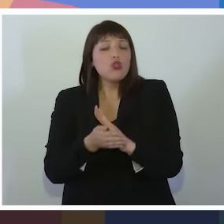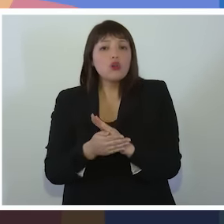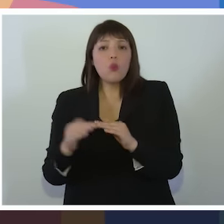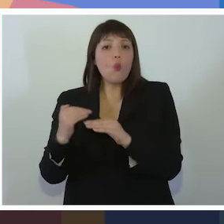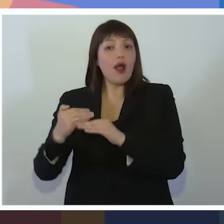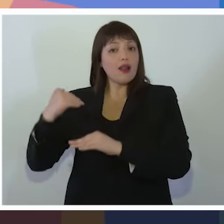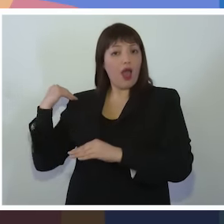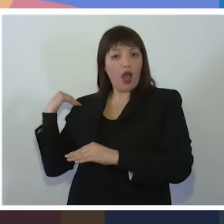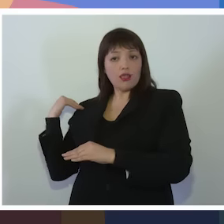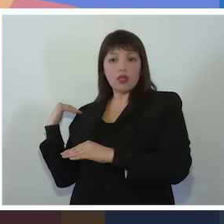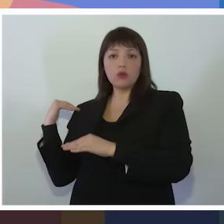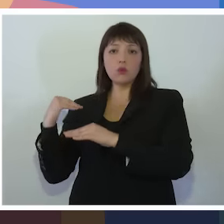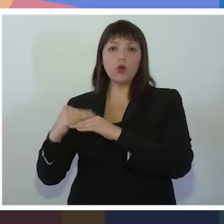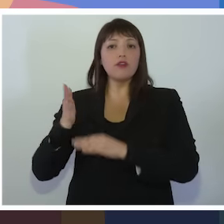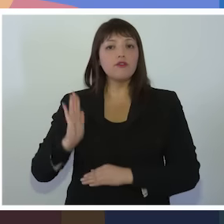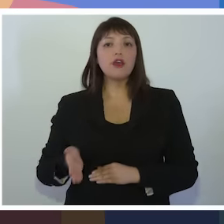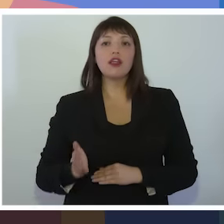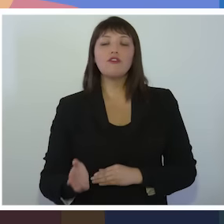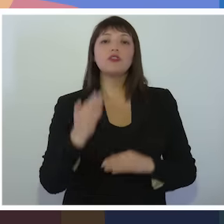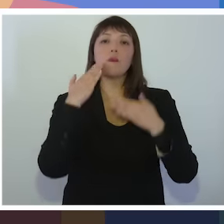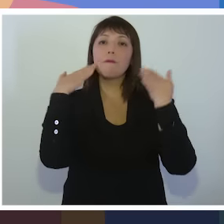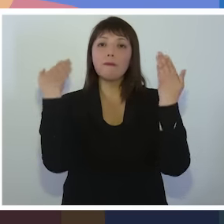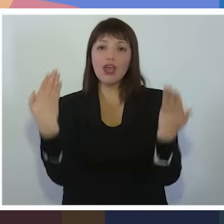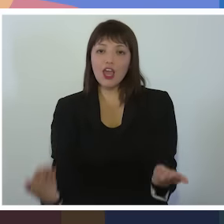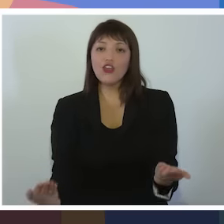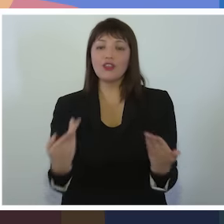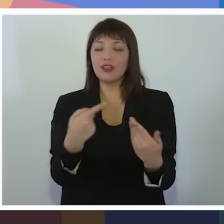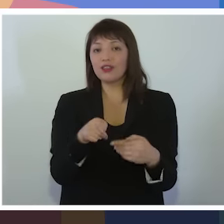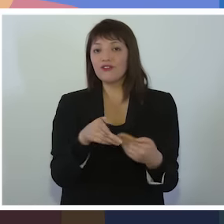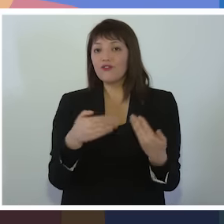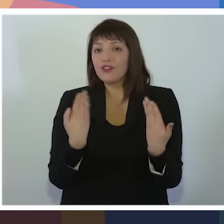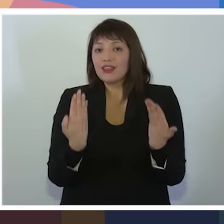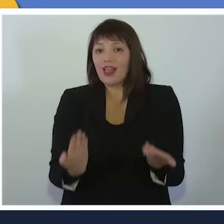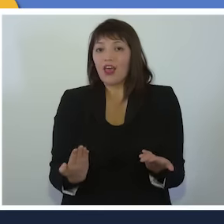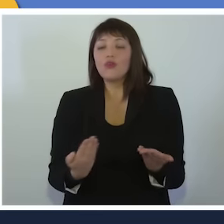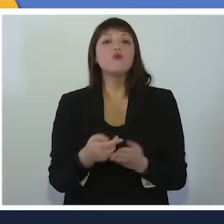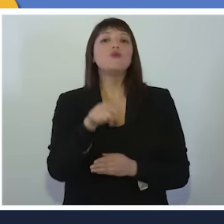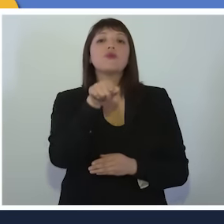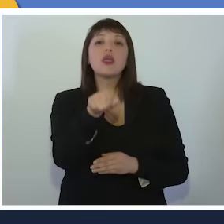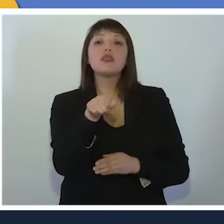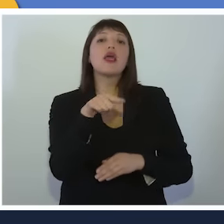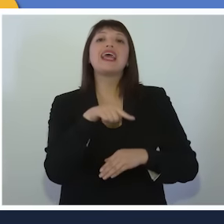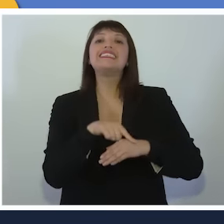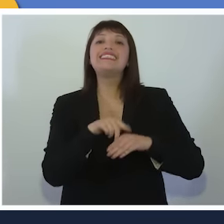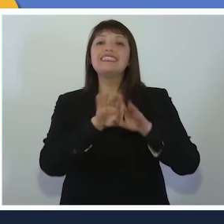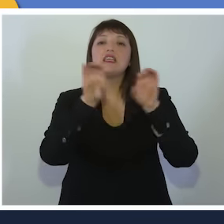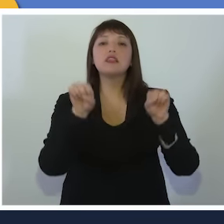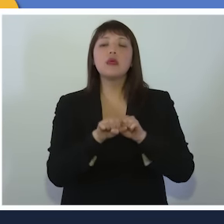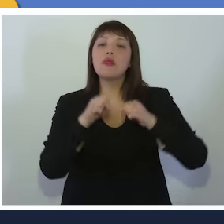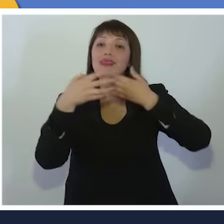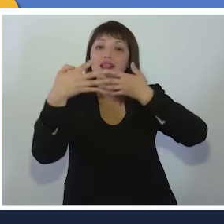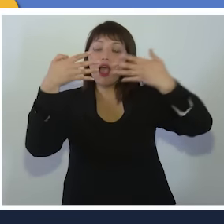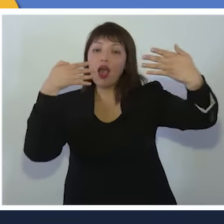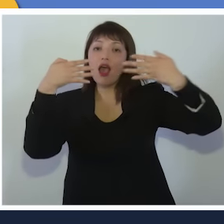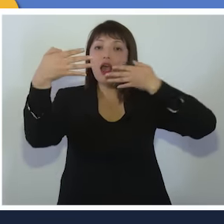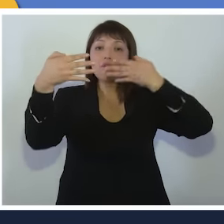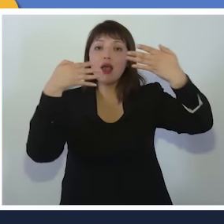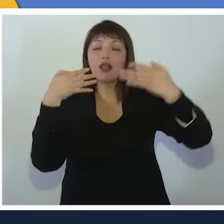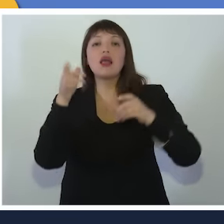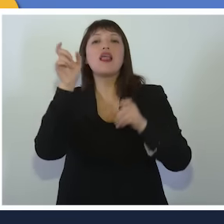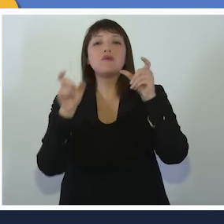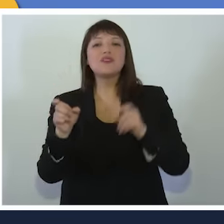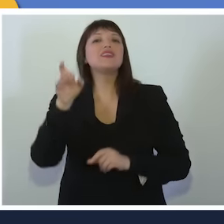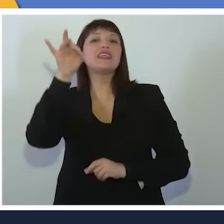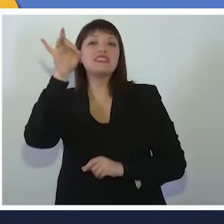mantendrán sus beneficios vigentes por el periodo que le fueron otorgados. Este sistema es más transparente pues las personas